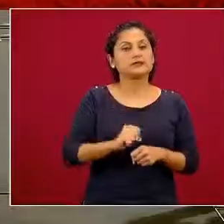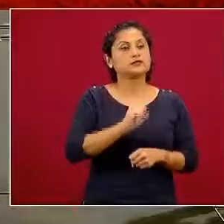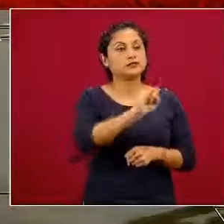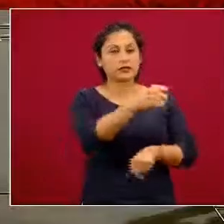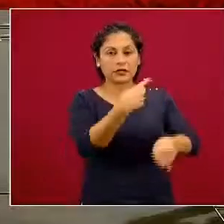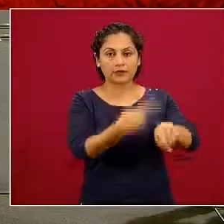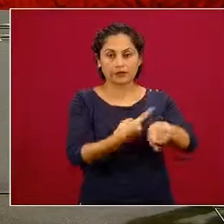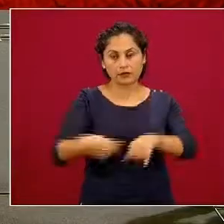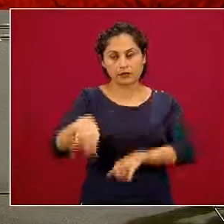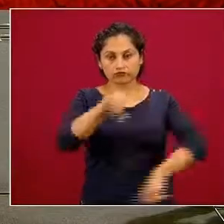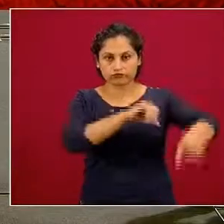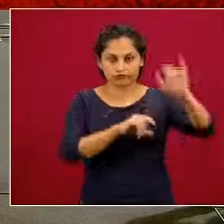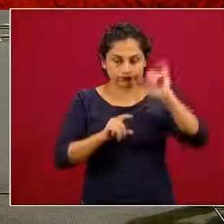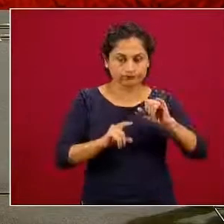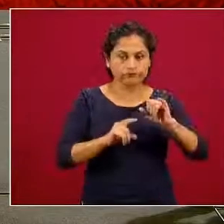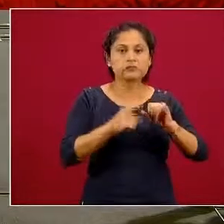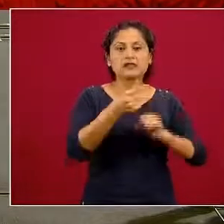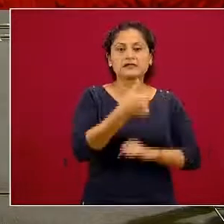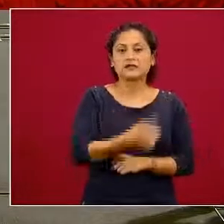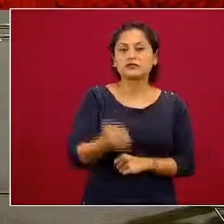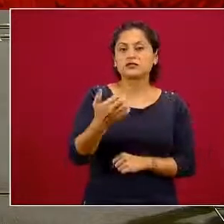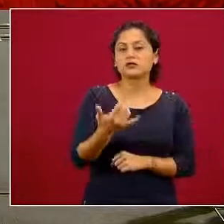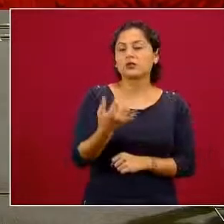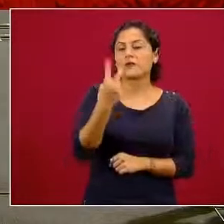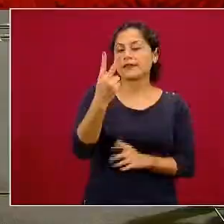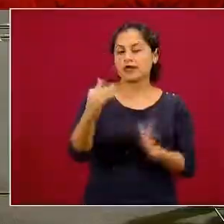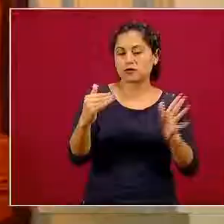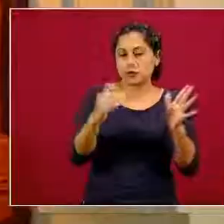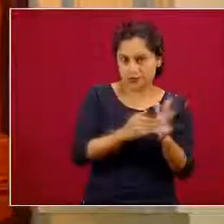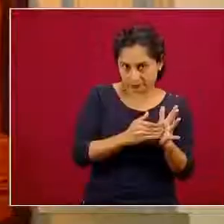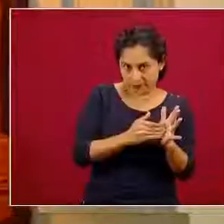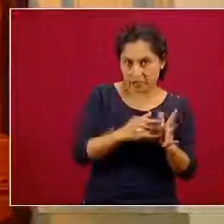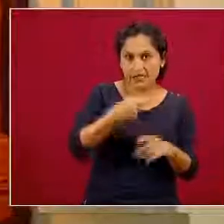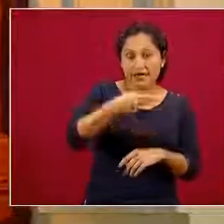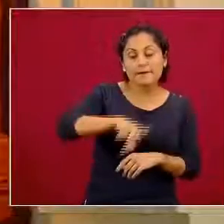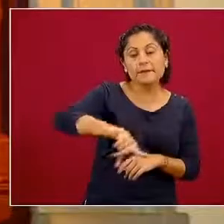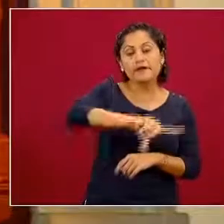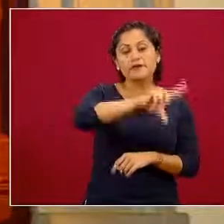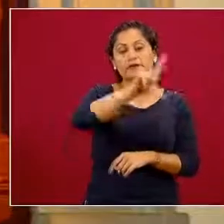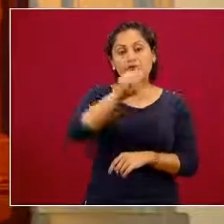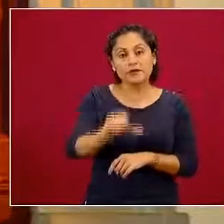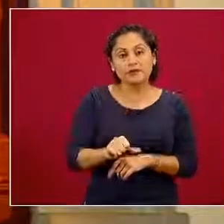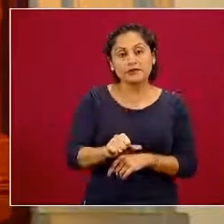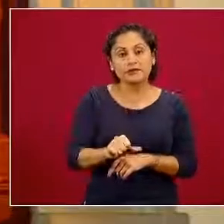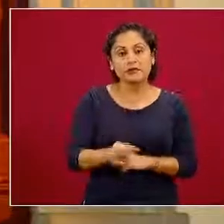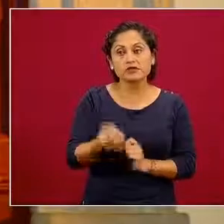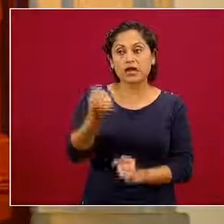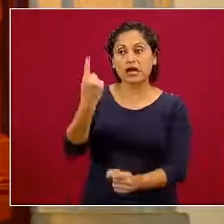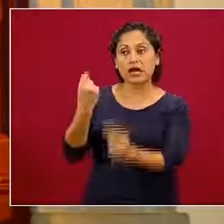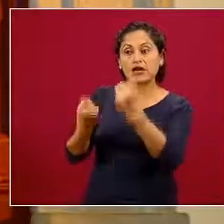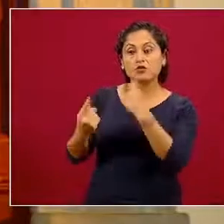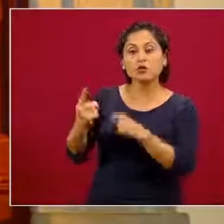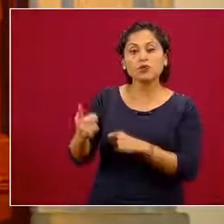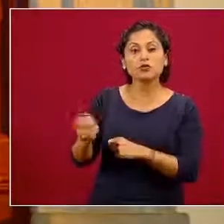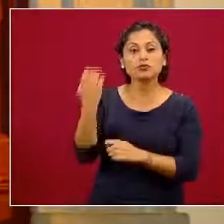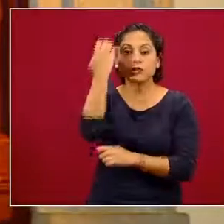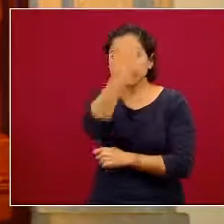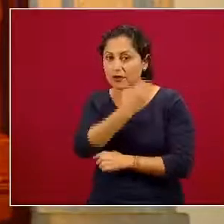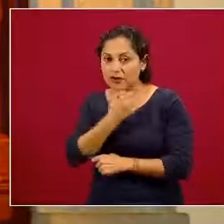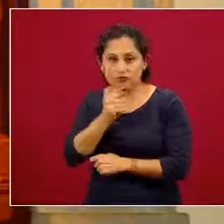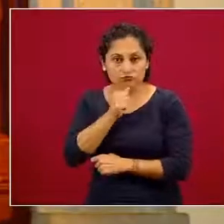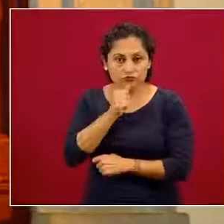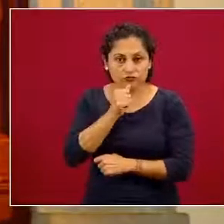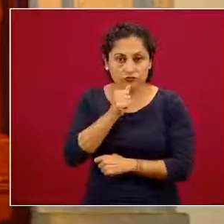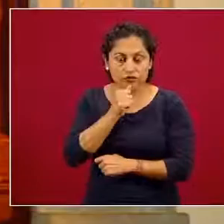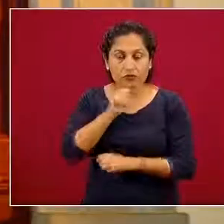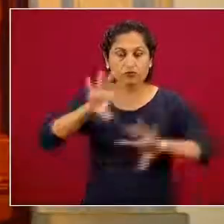652 mil. Pero cuando entonces le sumamos los casos que aún tienen pendiente un resultado de laboratorio,